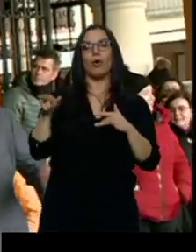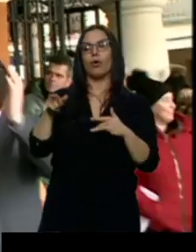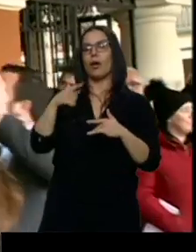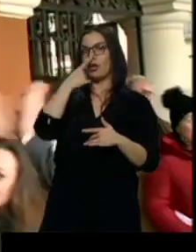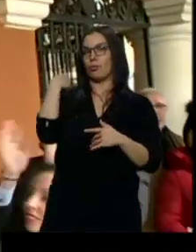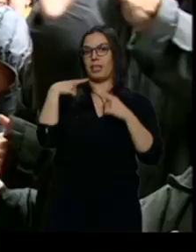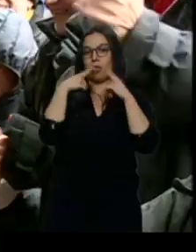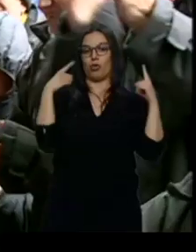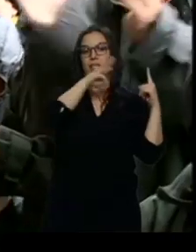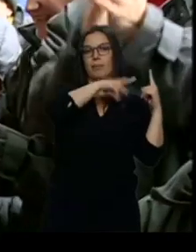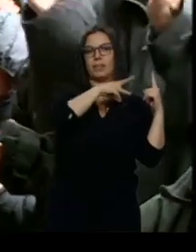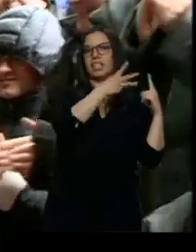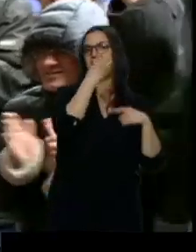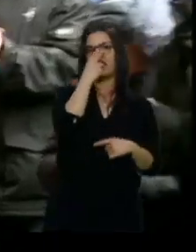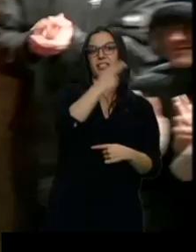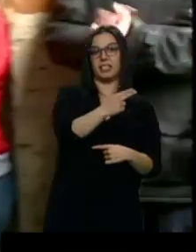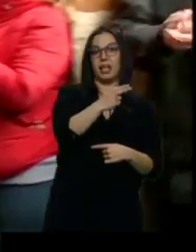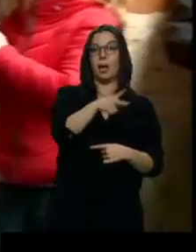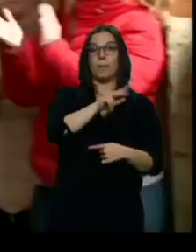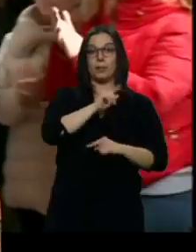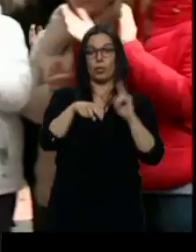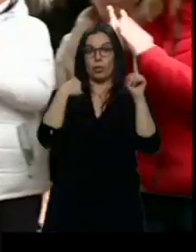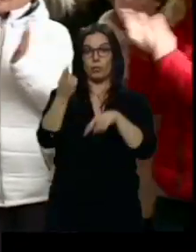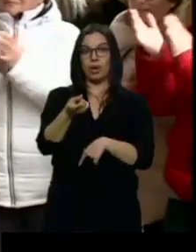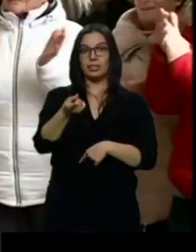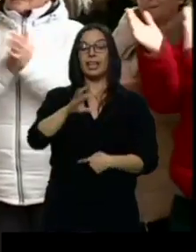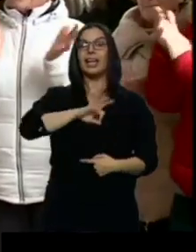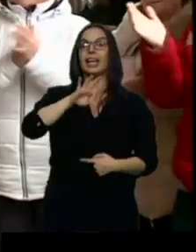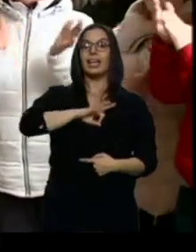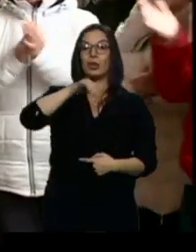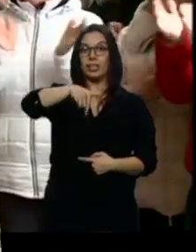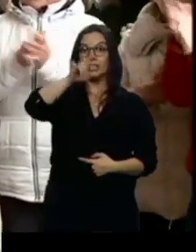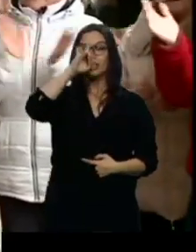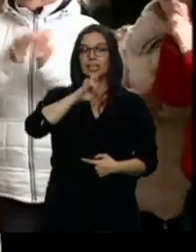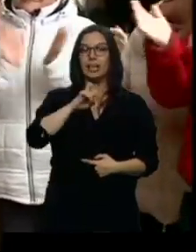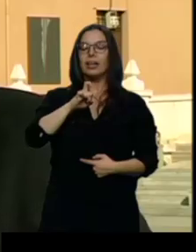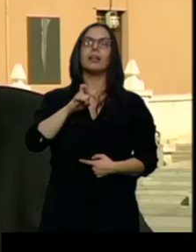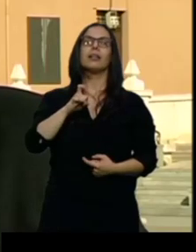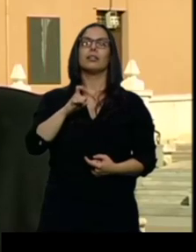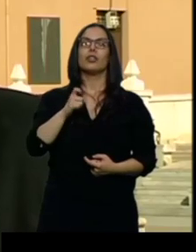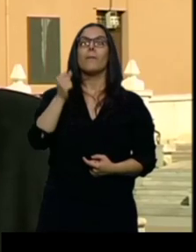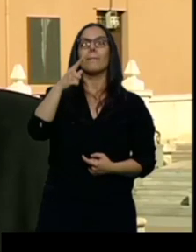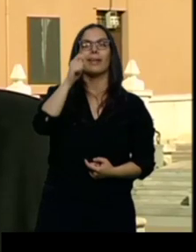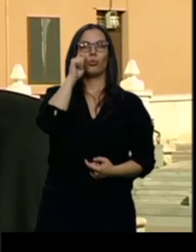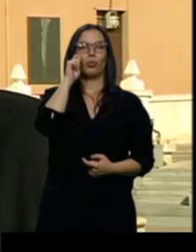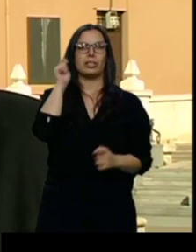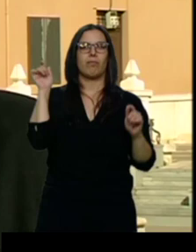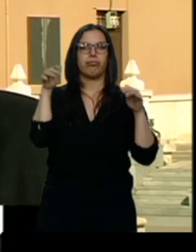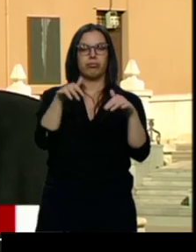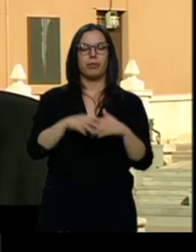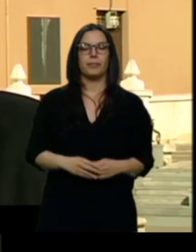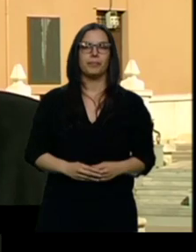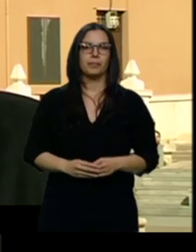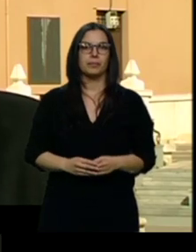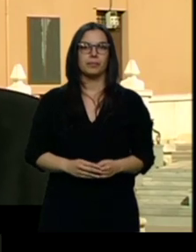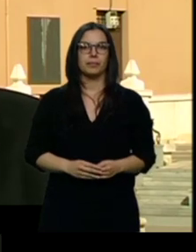el premio, se han disparado. Solo en enero de 2019 han llegado mil turistas. Incluso en la quesería, el